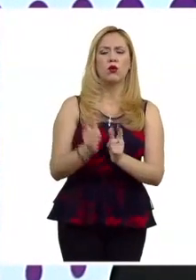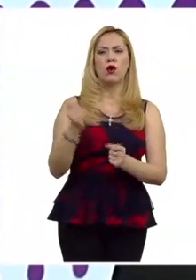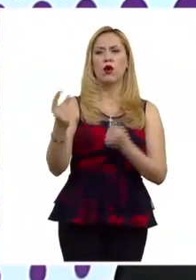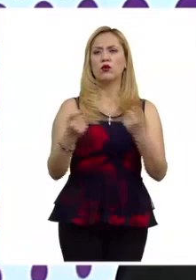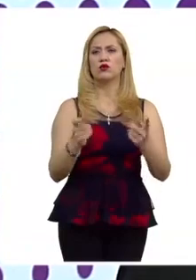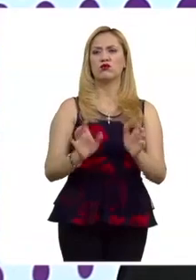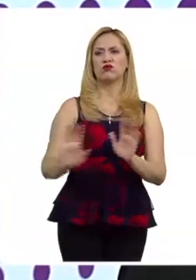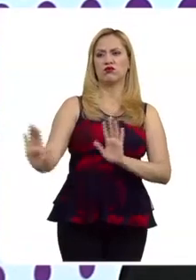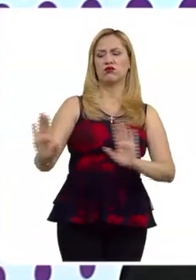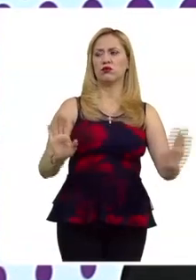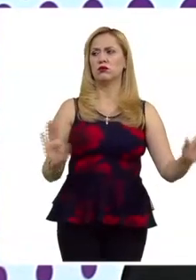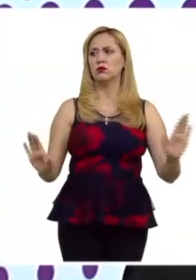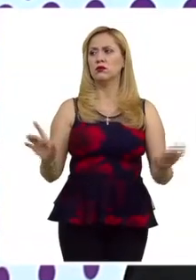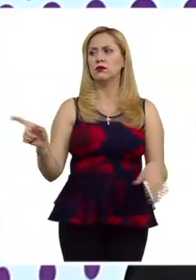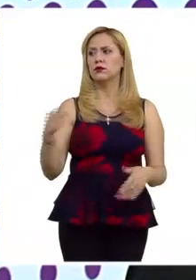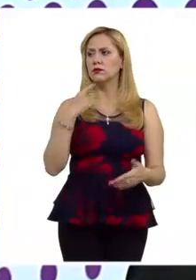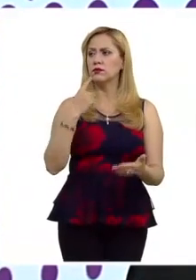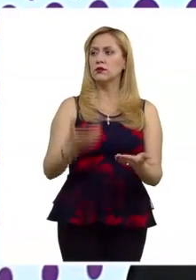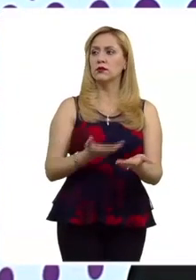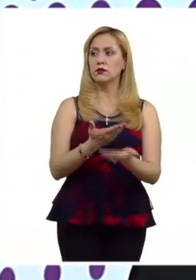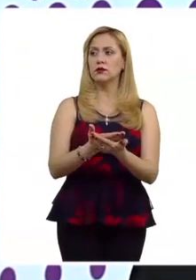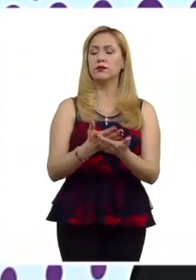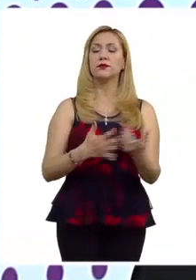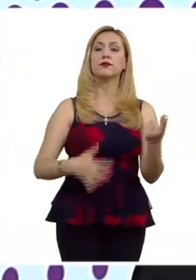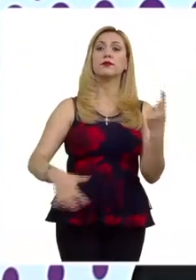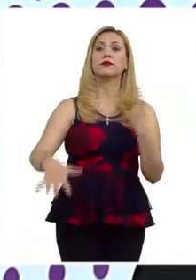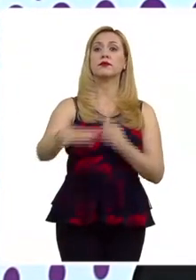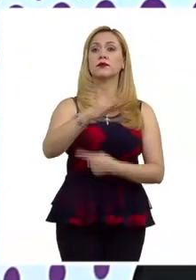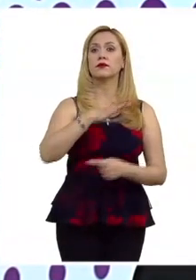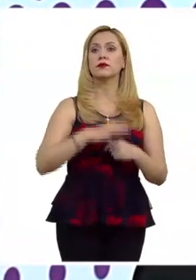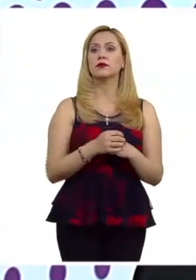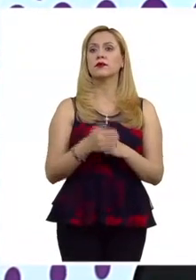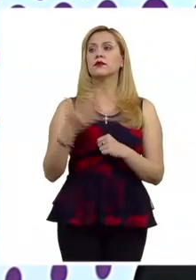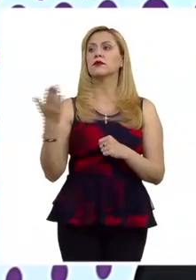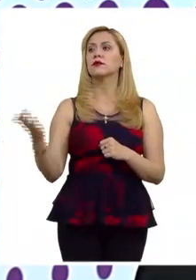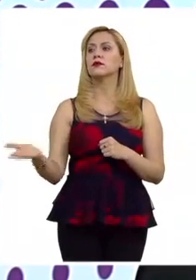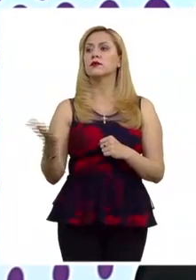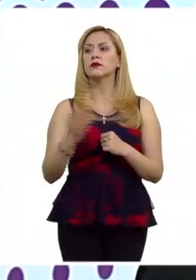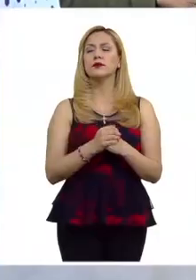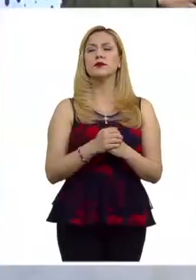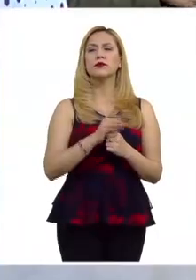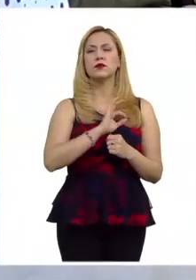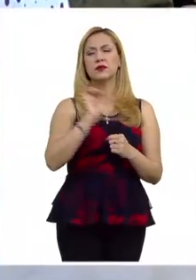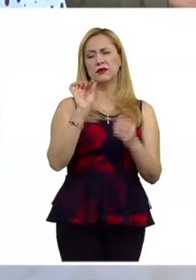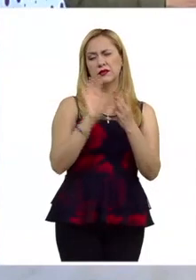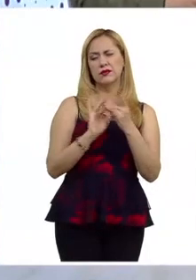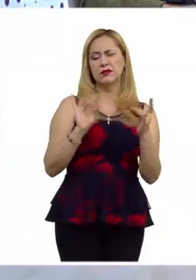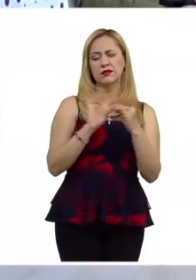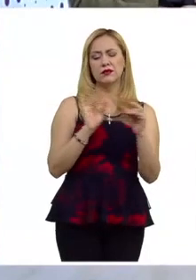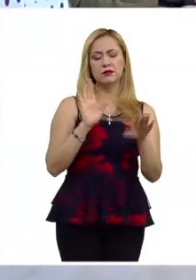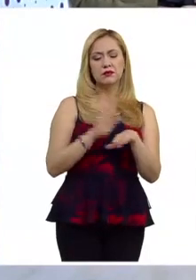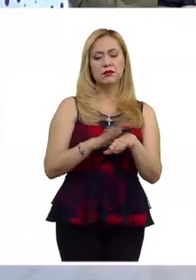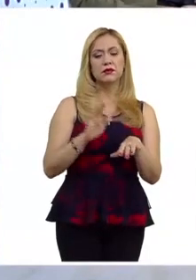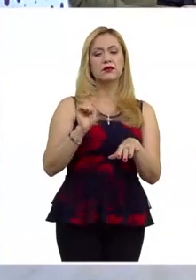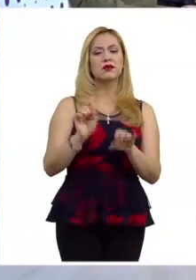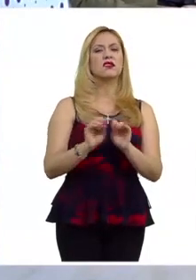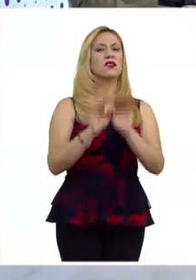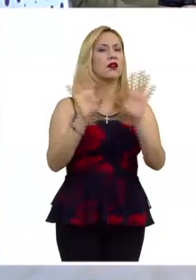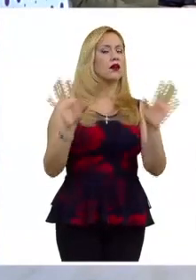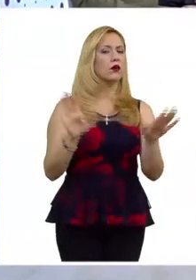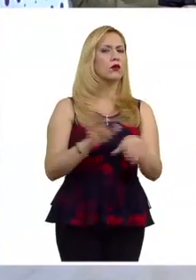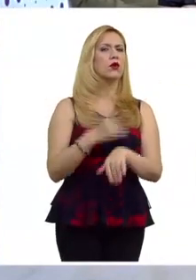Y creo que aquí se has puesto sobre la mesa el tema del contexto. Y Jorge, no sé si puedes ahondar, ¿no? ¿Por qué es tan importante el contexto